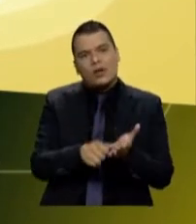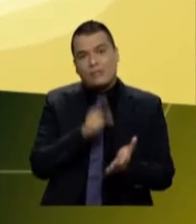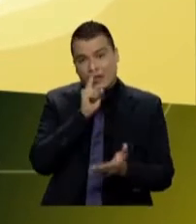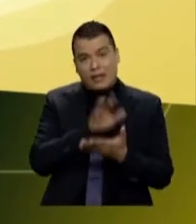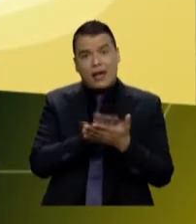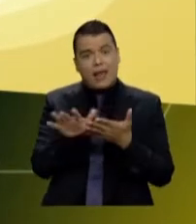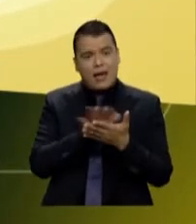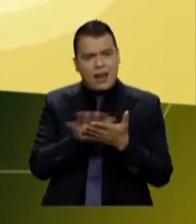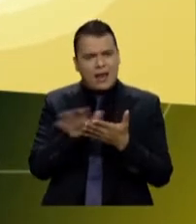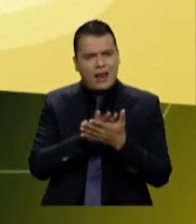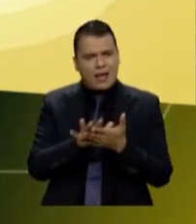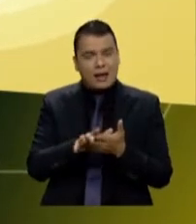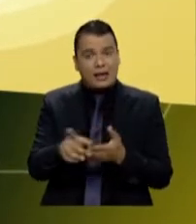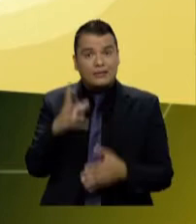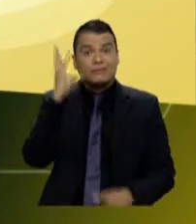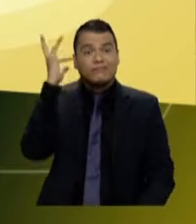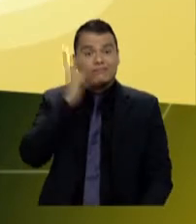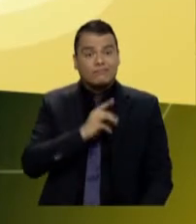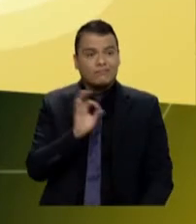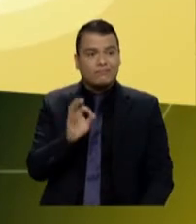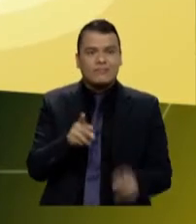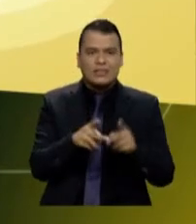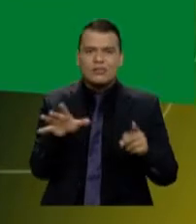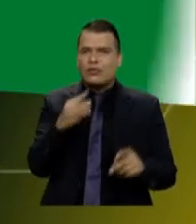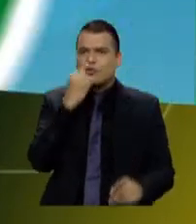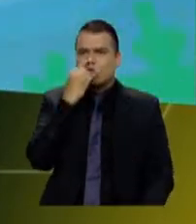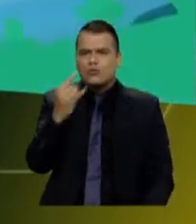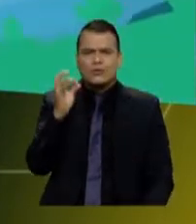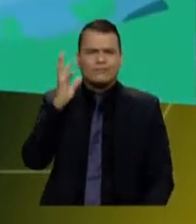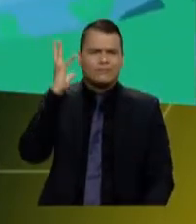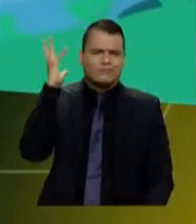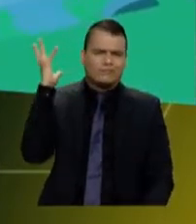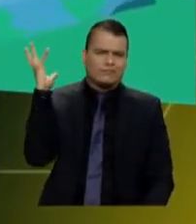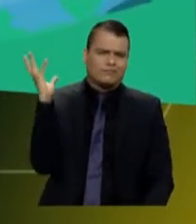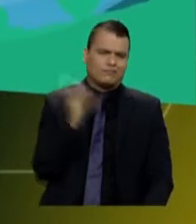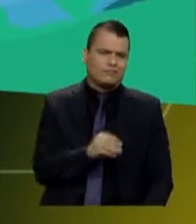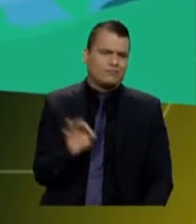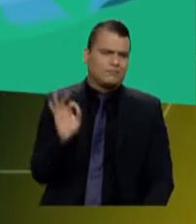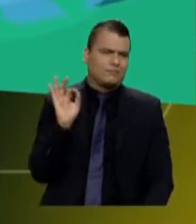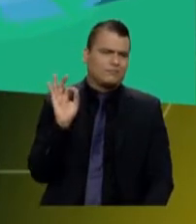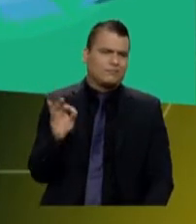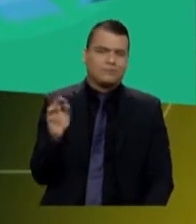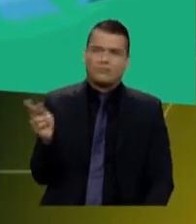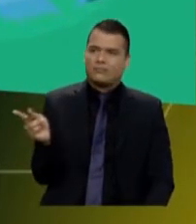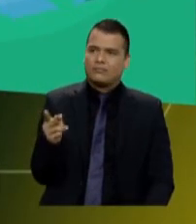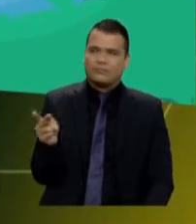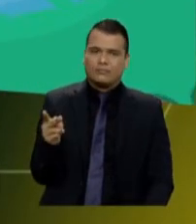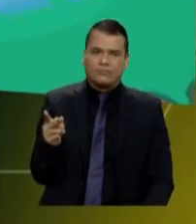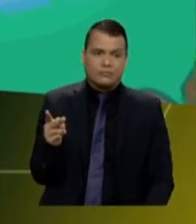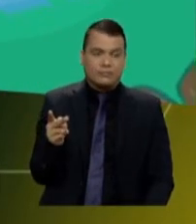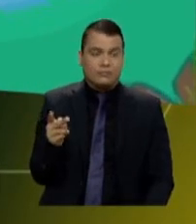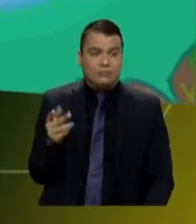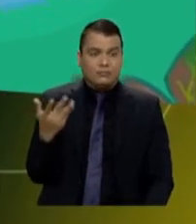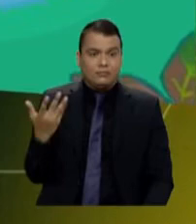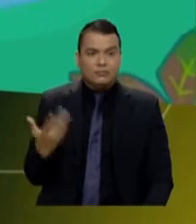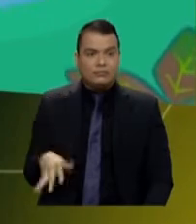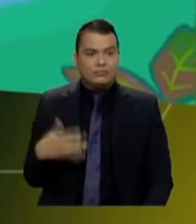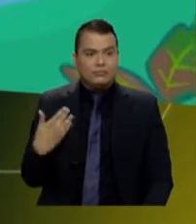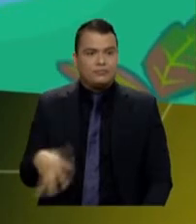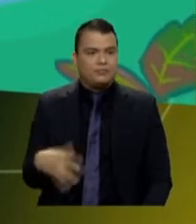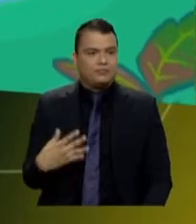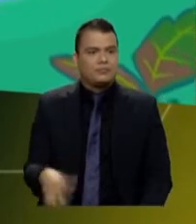que es fascinante, Beatriz, y que a todos nos va a atrapar. Y es divina, matadora. Rocky Rupito son dos personajes que